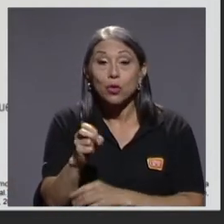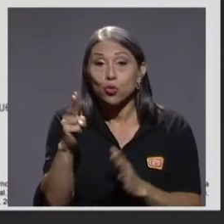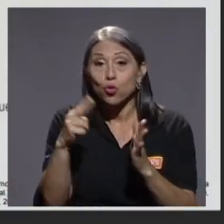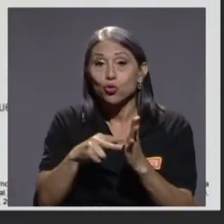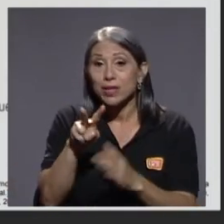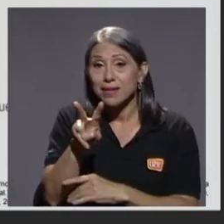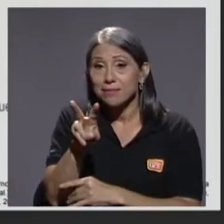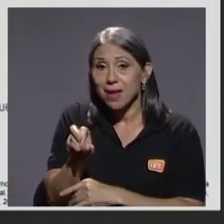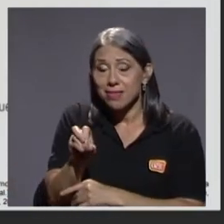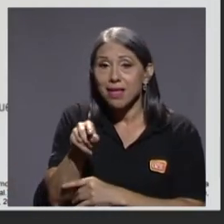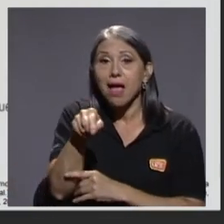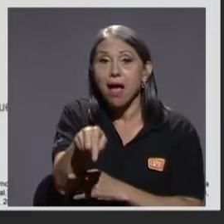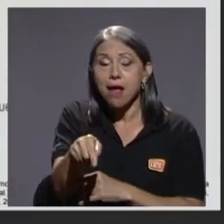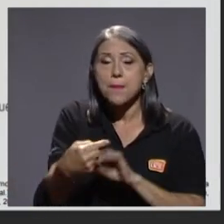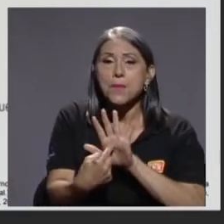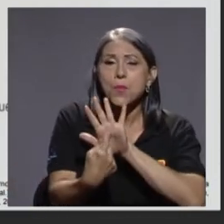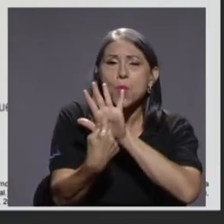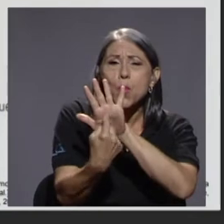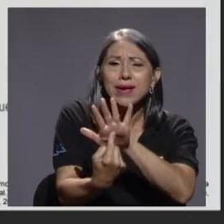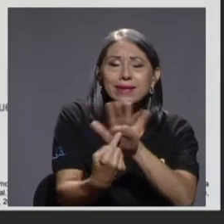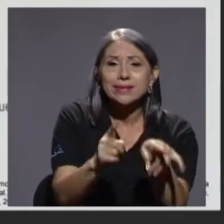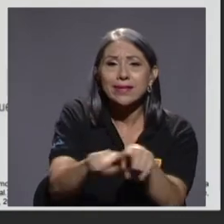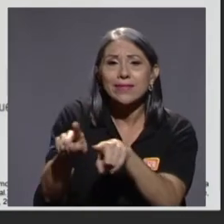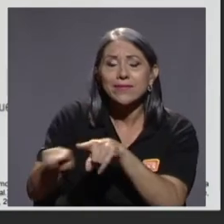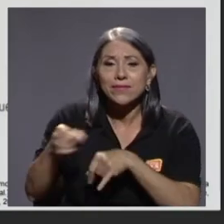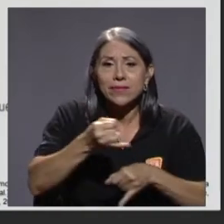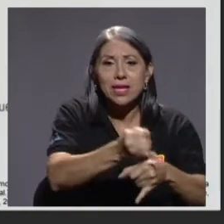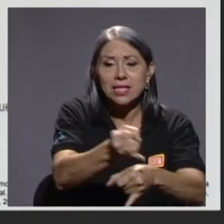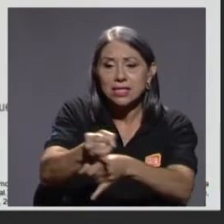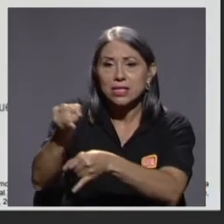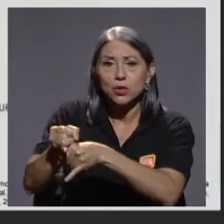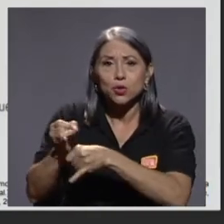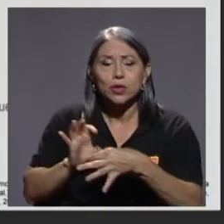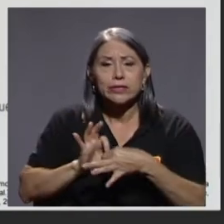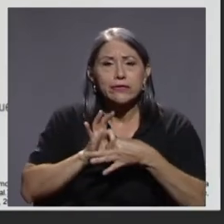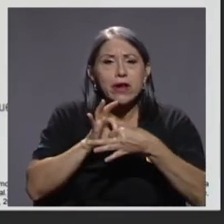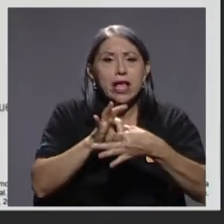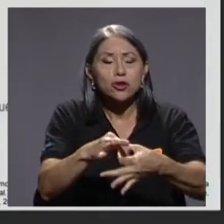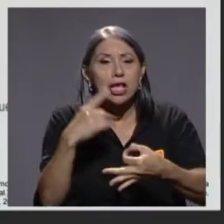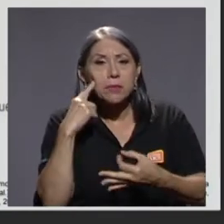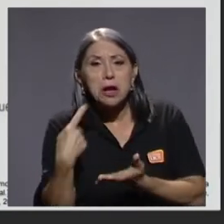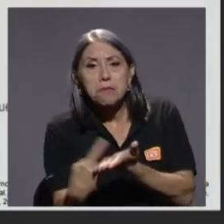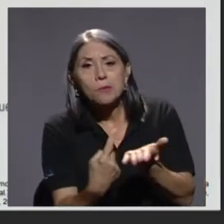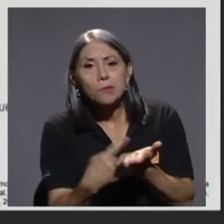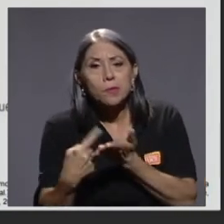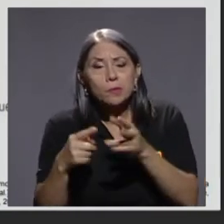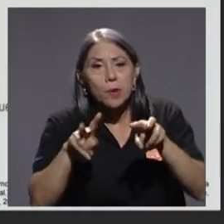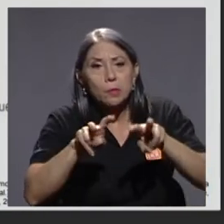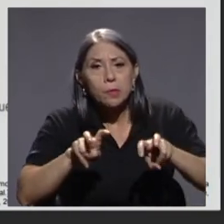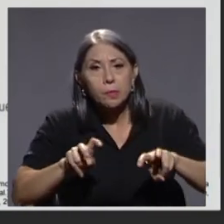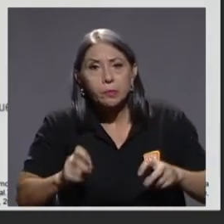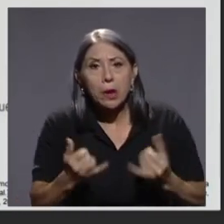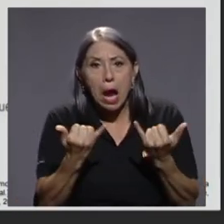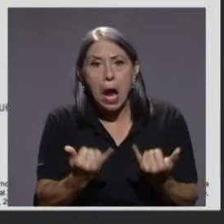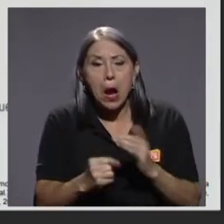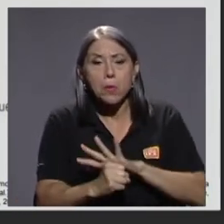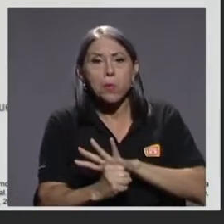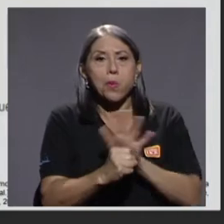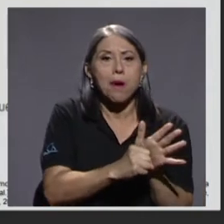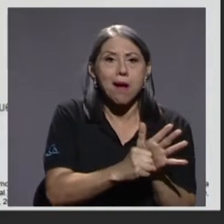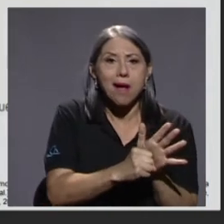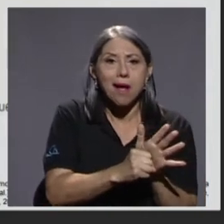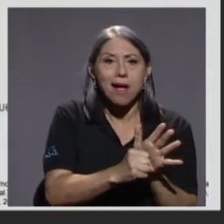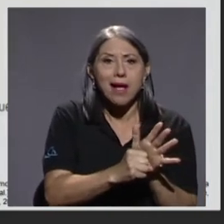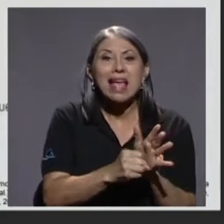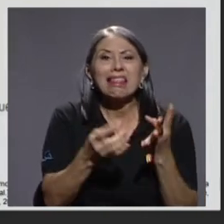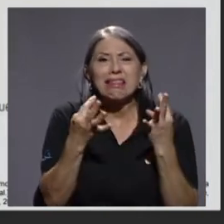instituciones que han estado relacionadas en el análisis de la pandemia y el cómo tratar de minimizar